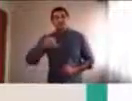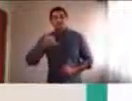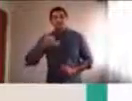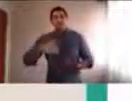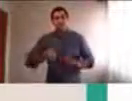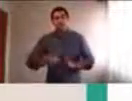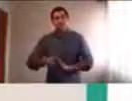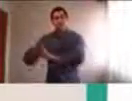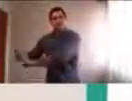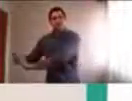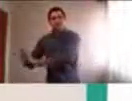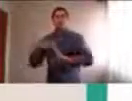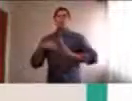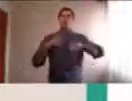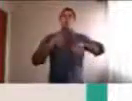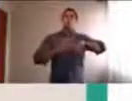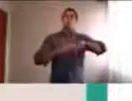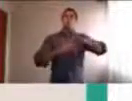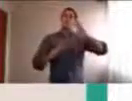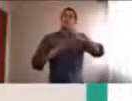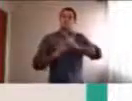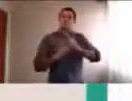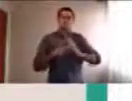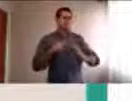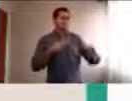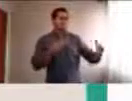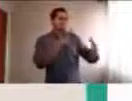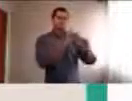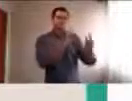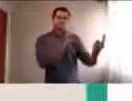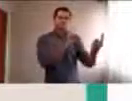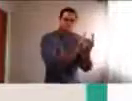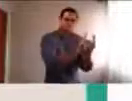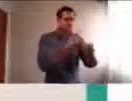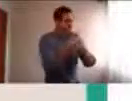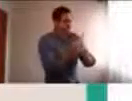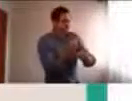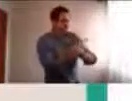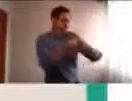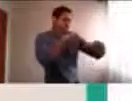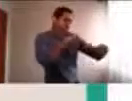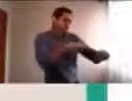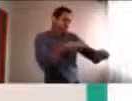encontrarnos, como decía Barbie, de verdad, ¿no? estando disponibles, emocionalmente.